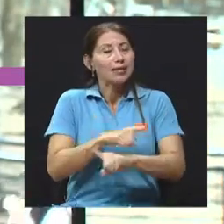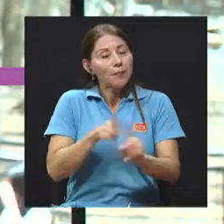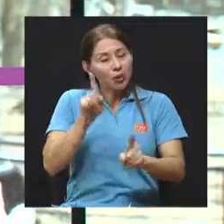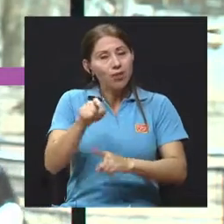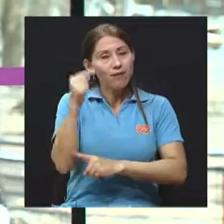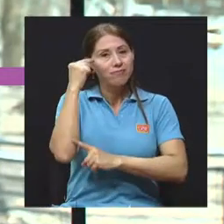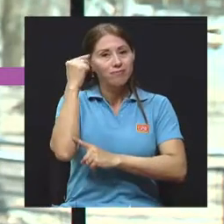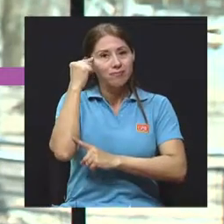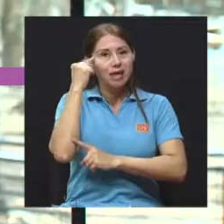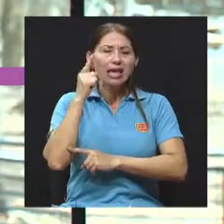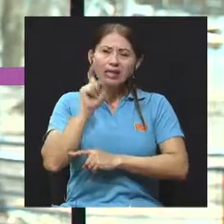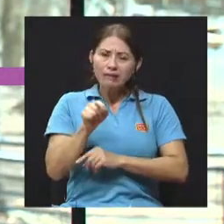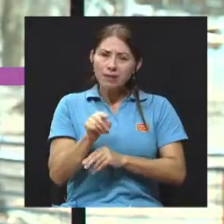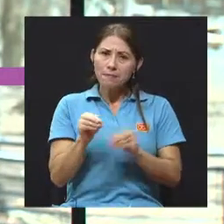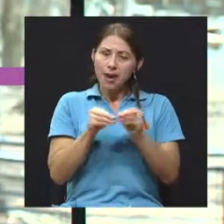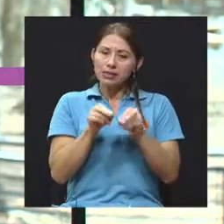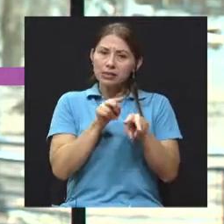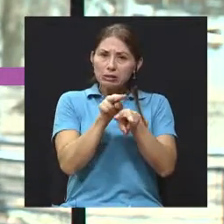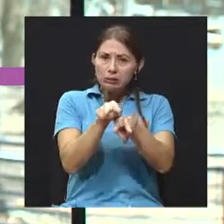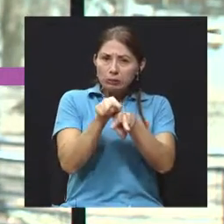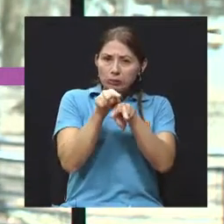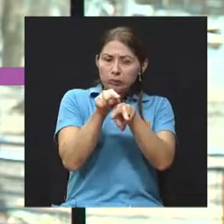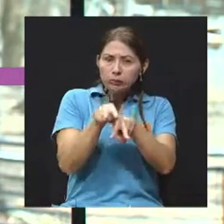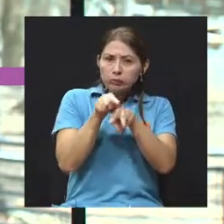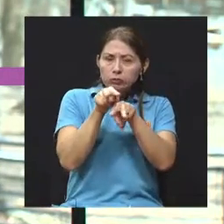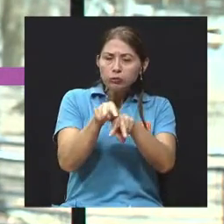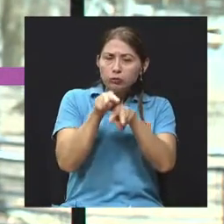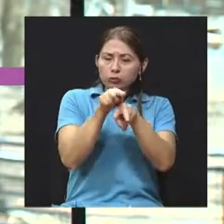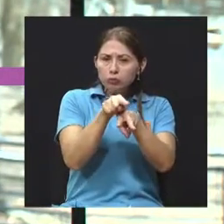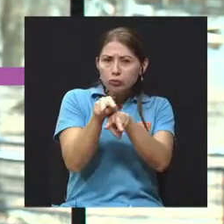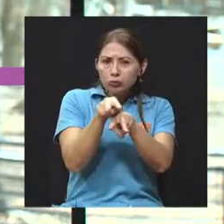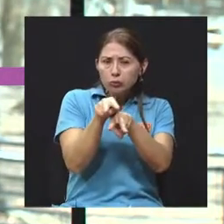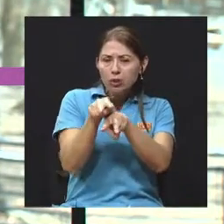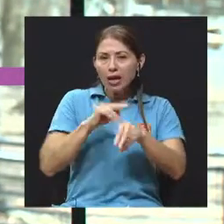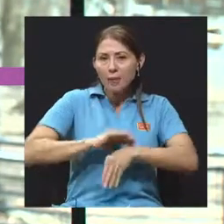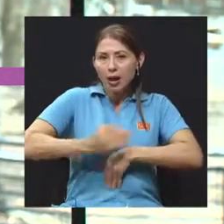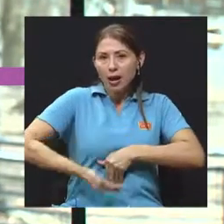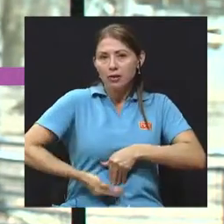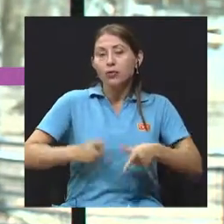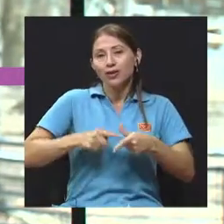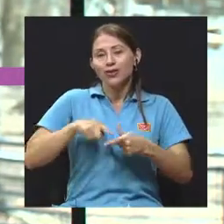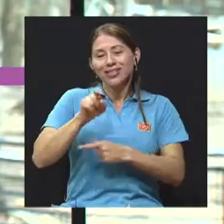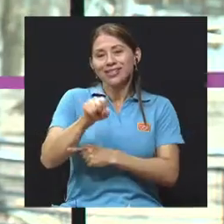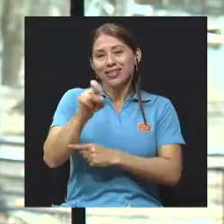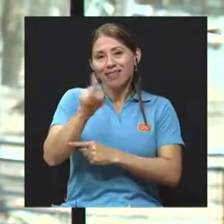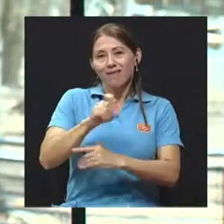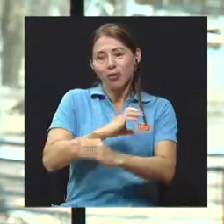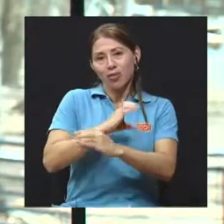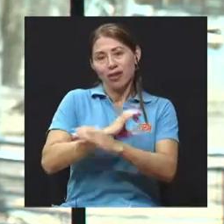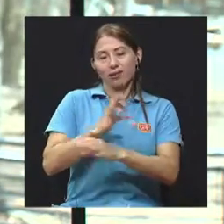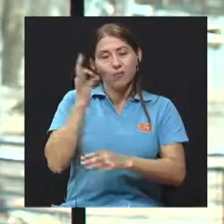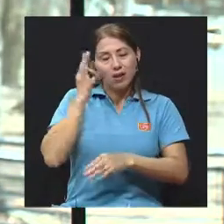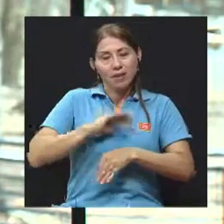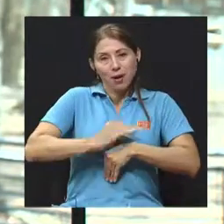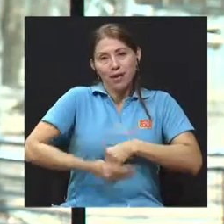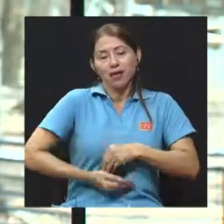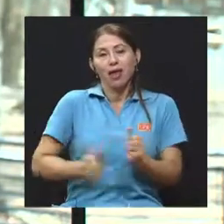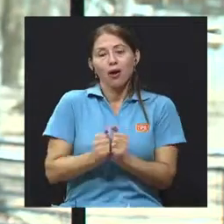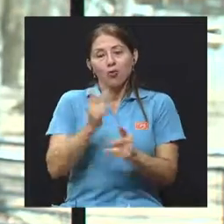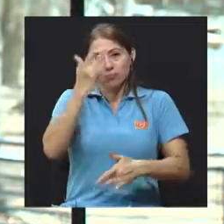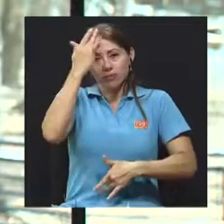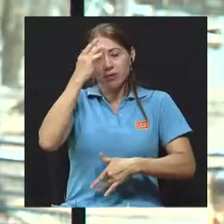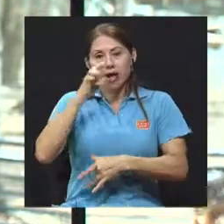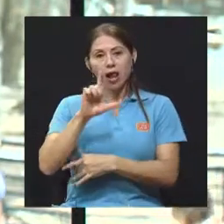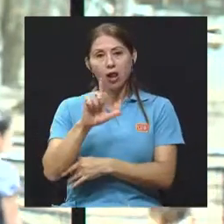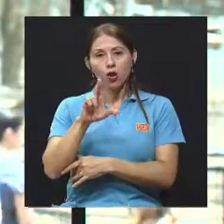y amerita una vigilancia mucho más estricta del embarazo, entonces, si es algo de cuidado, los pacientes, cuando uno logra tener